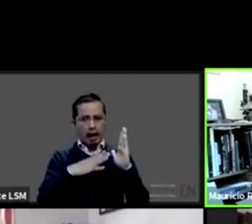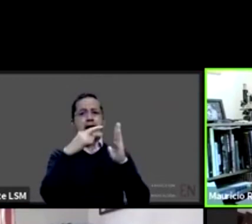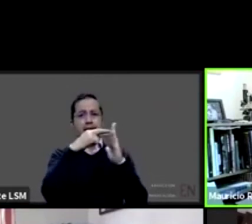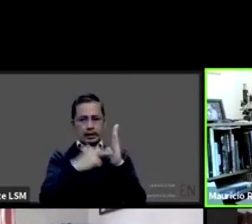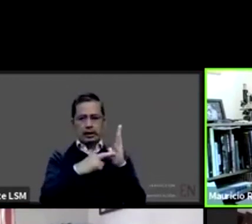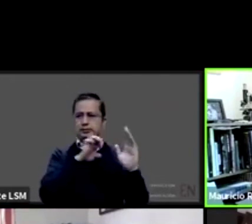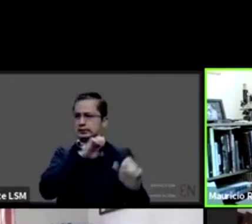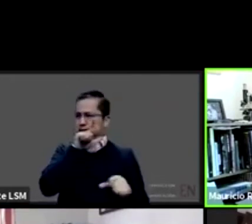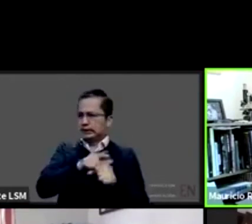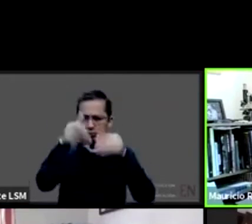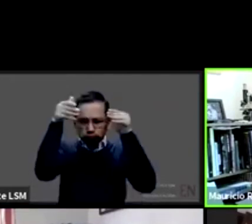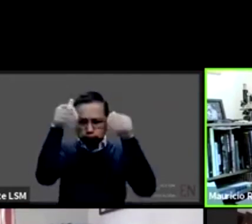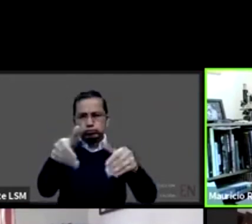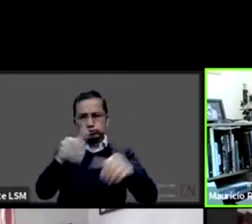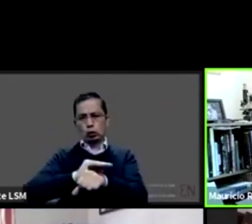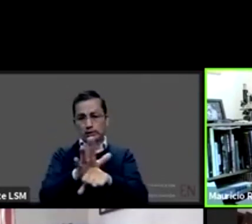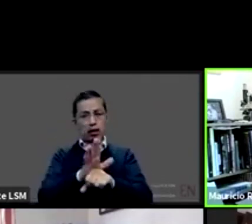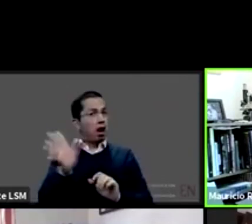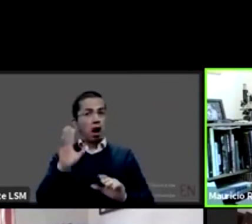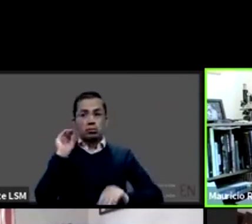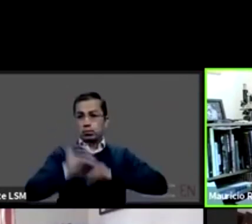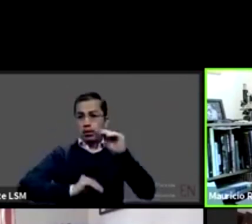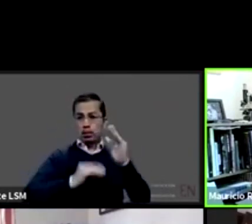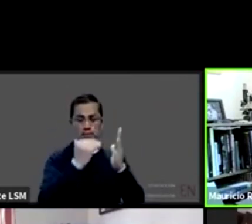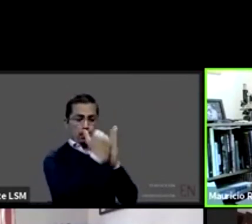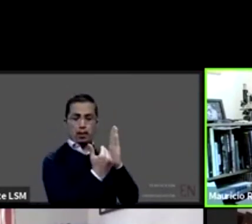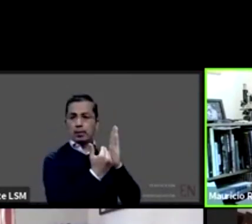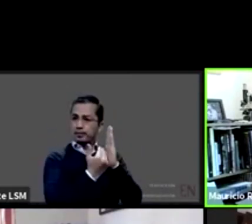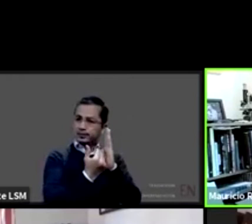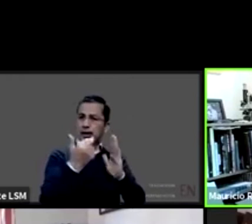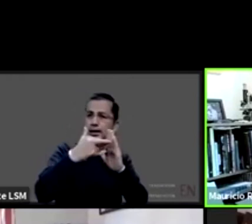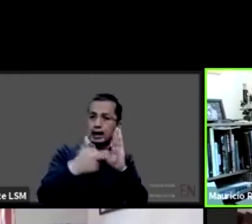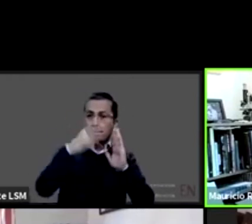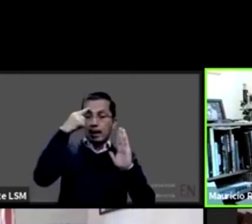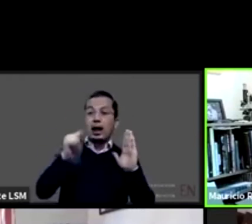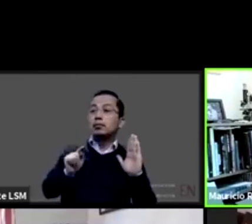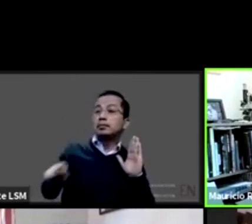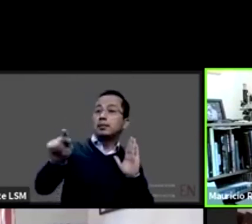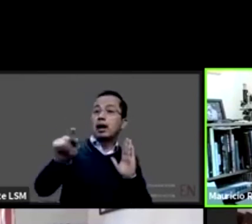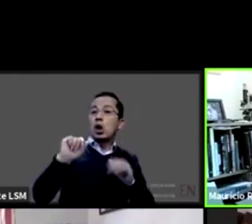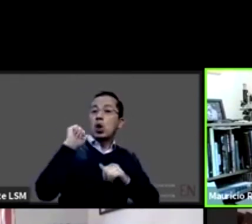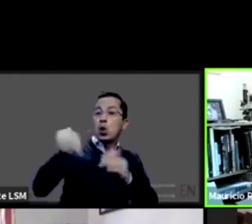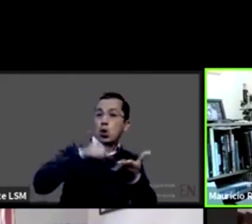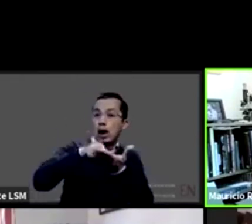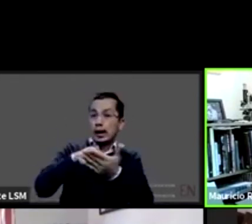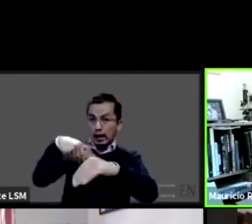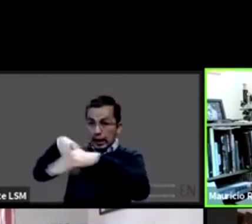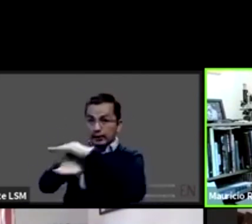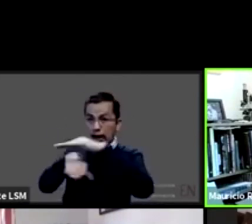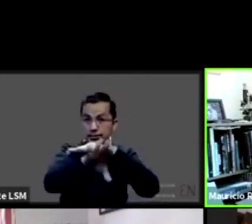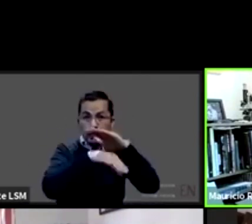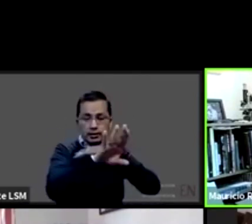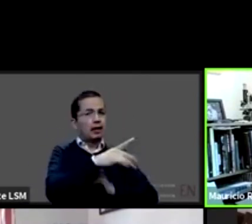ido ajustando para poder capturar la información que vaya siendo más útil sin tampoco